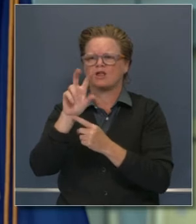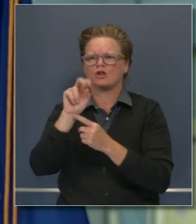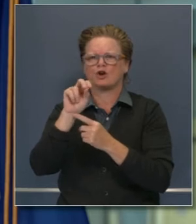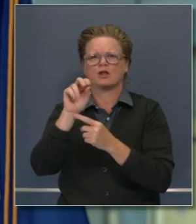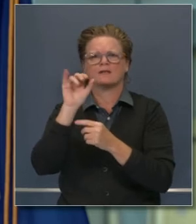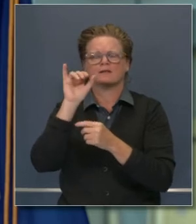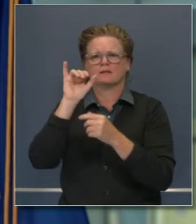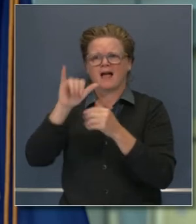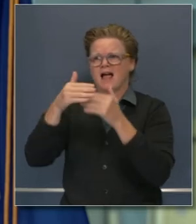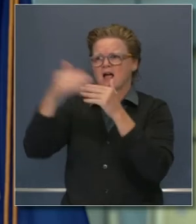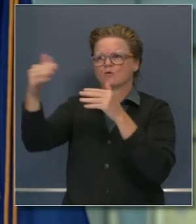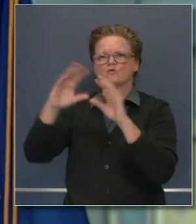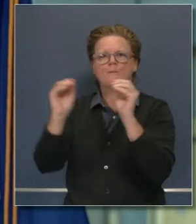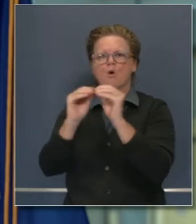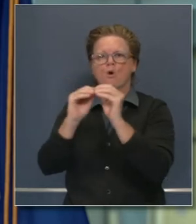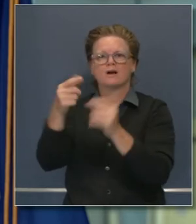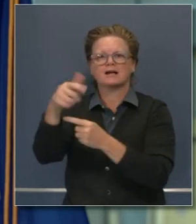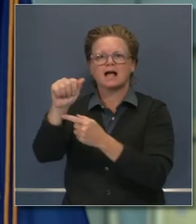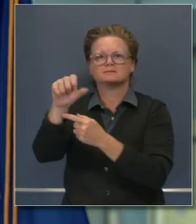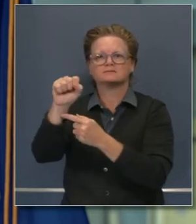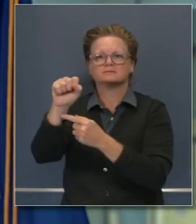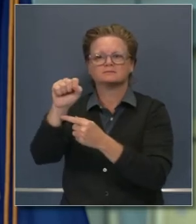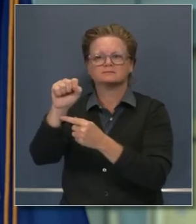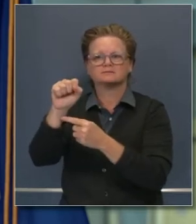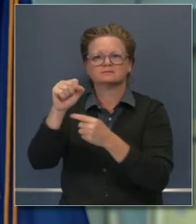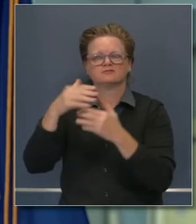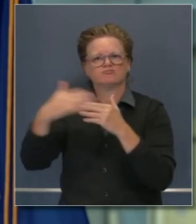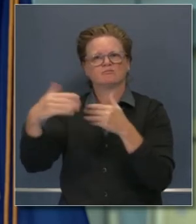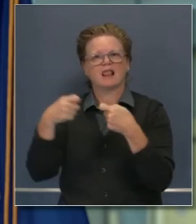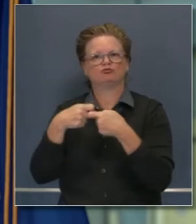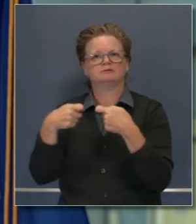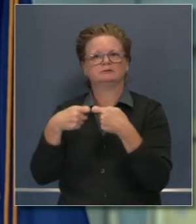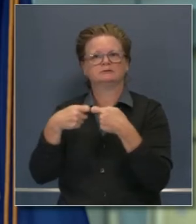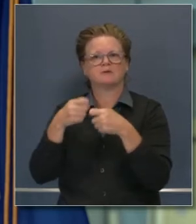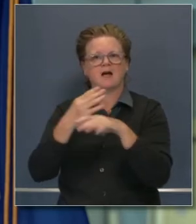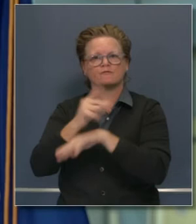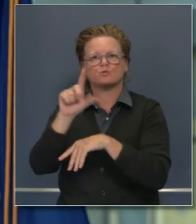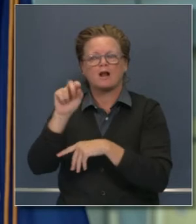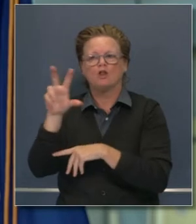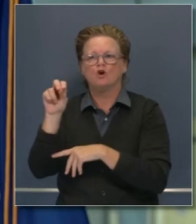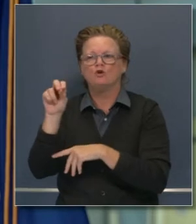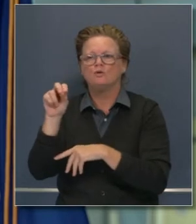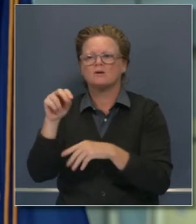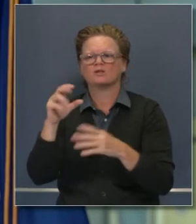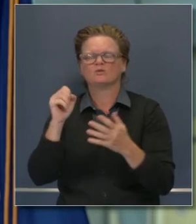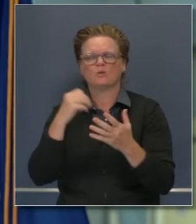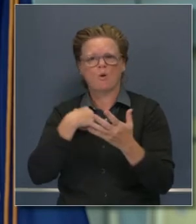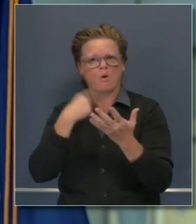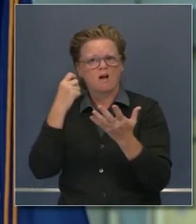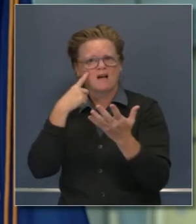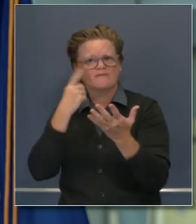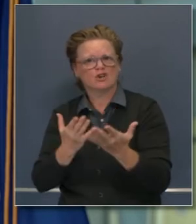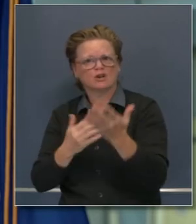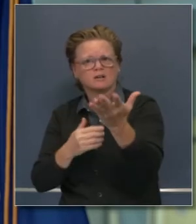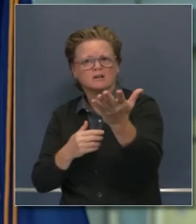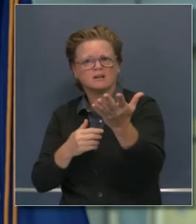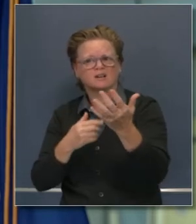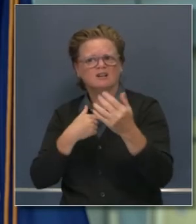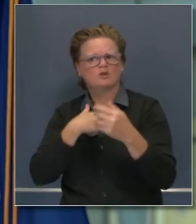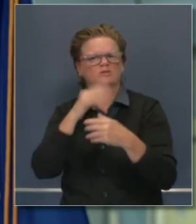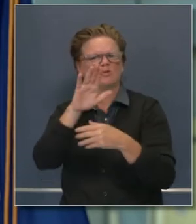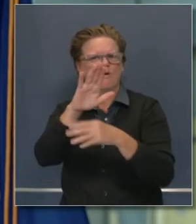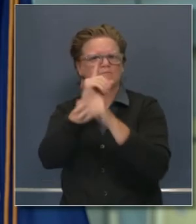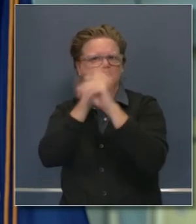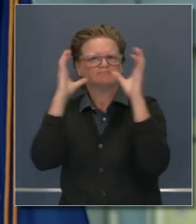antes del 2030. ¿Qué es lo que está pensando usted en cuanto a esto? Estaremos haciendo un anuncio pronto.